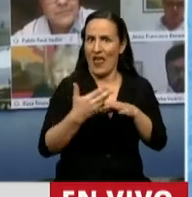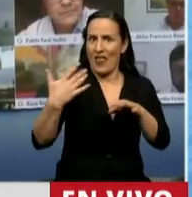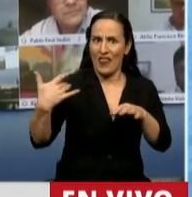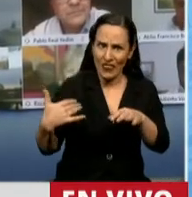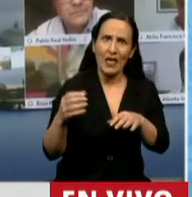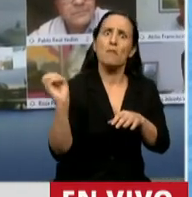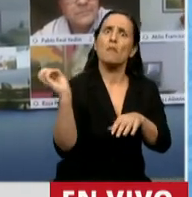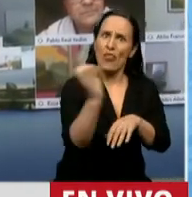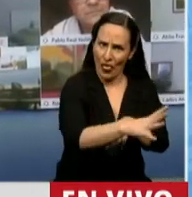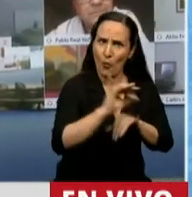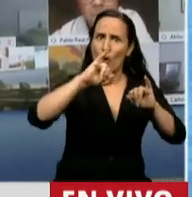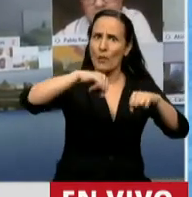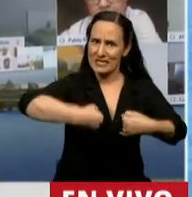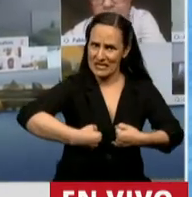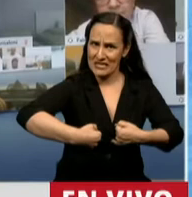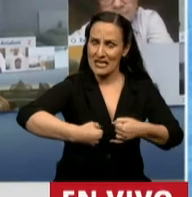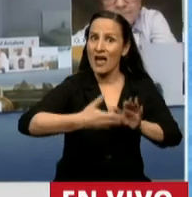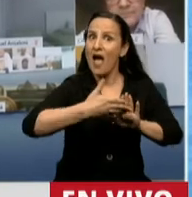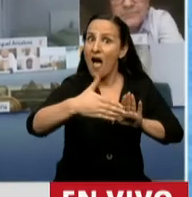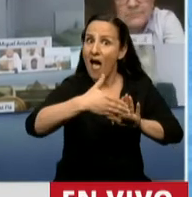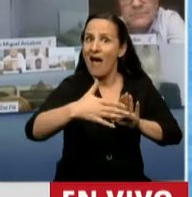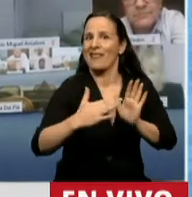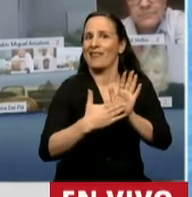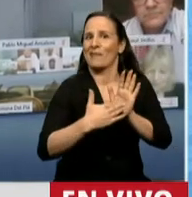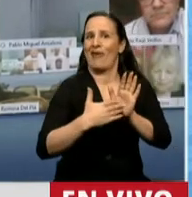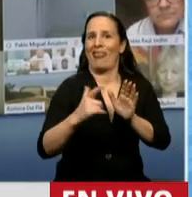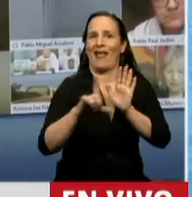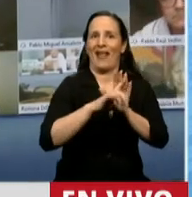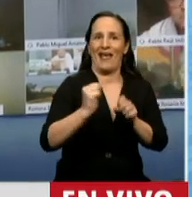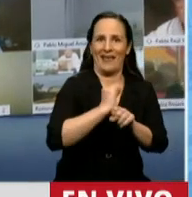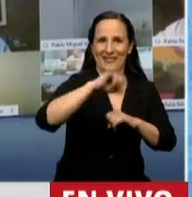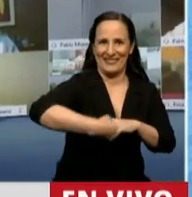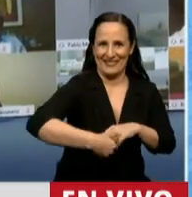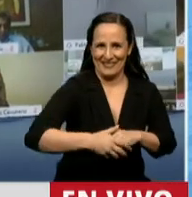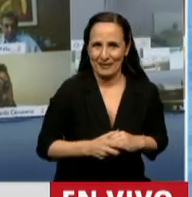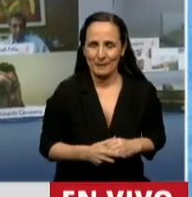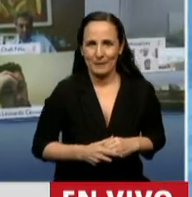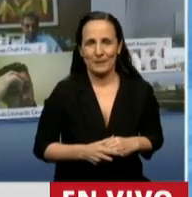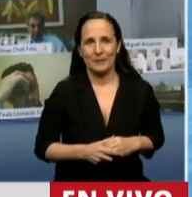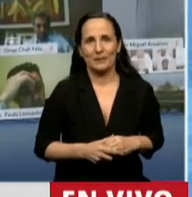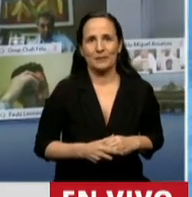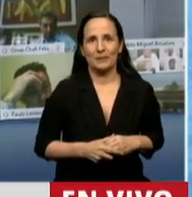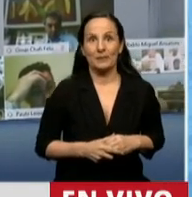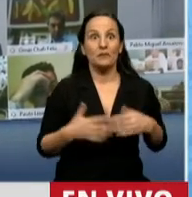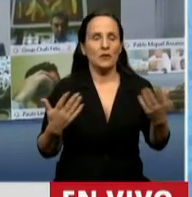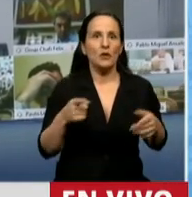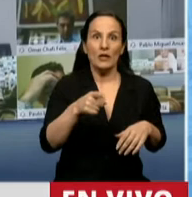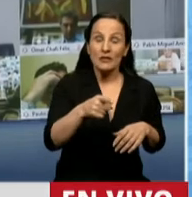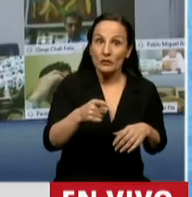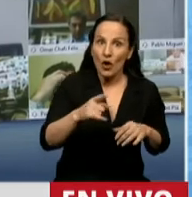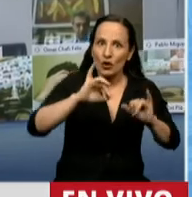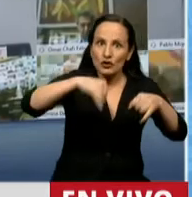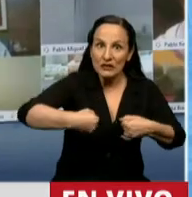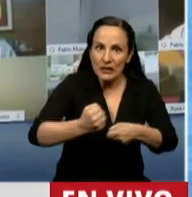hasta que se apruebe esta ley. Por el otro lado, esto nos va a oxigenar mucho